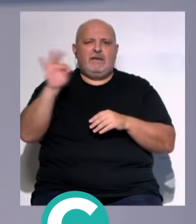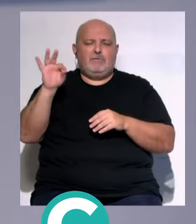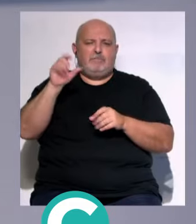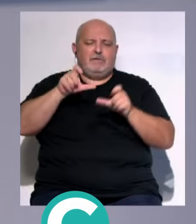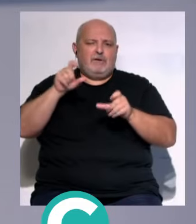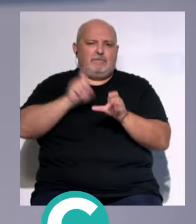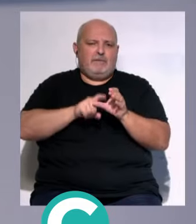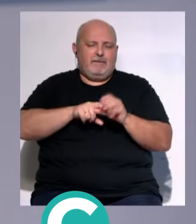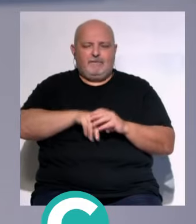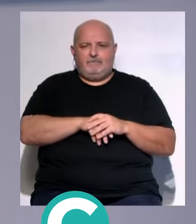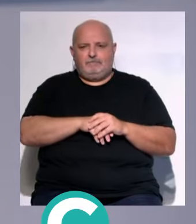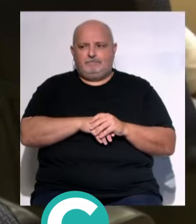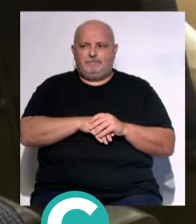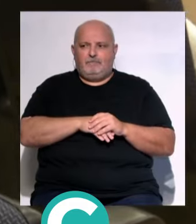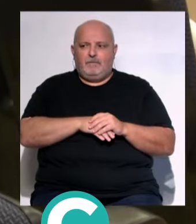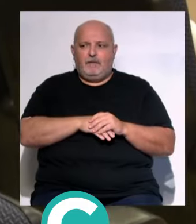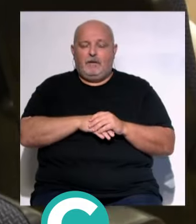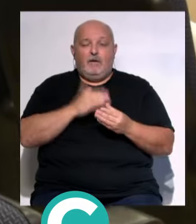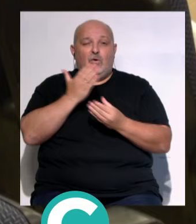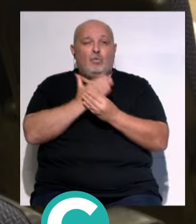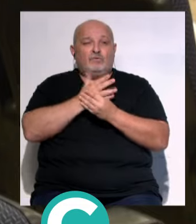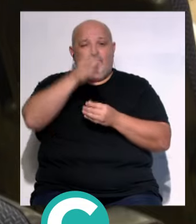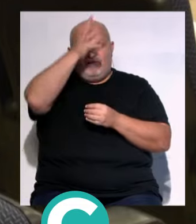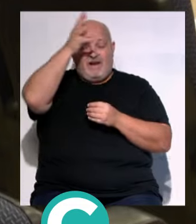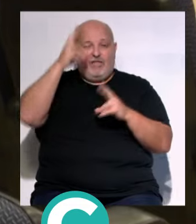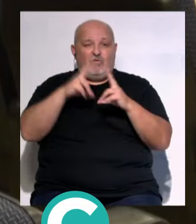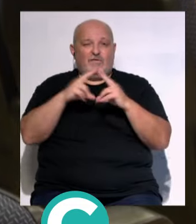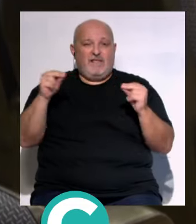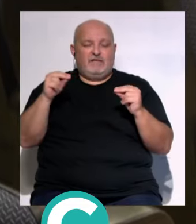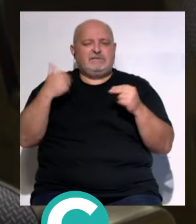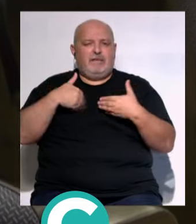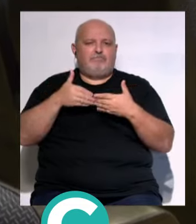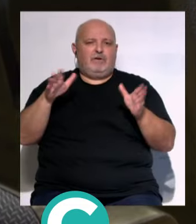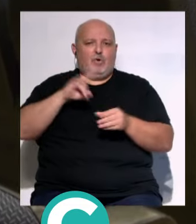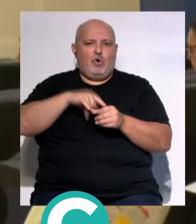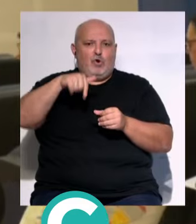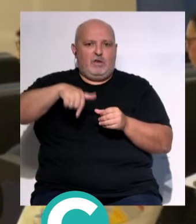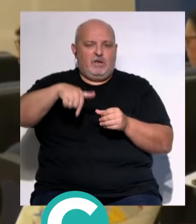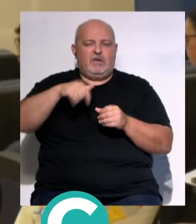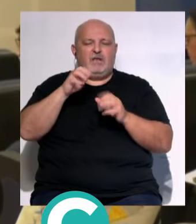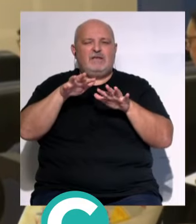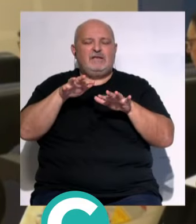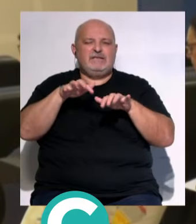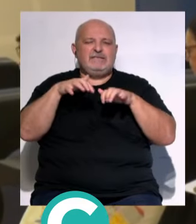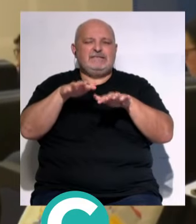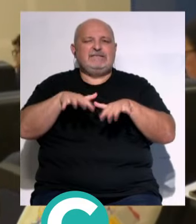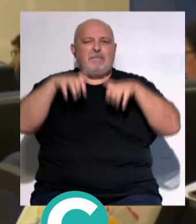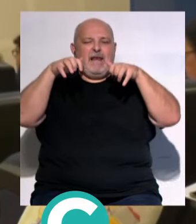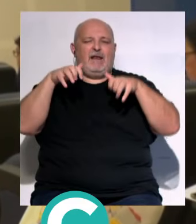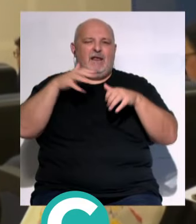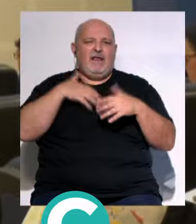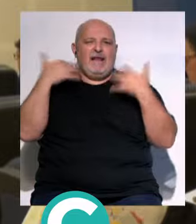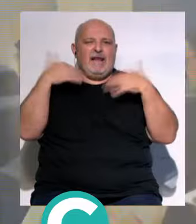participantes. Los cursos de verano de la UCA... ...han comenzado este lunes... ...con seminarios sobre la risa... ...el